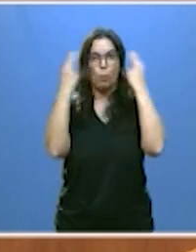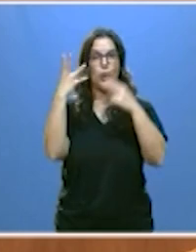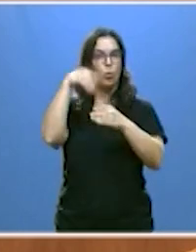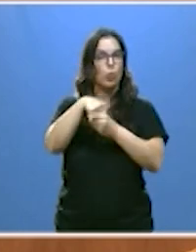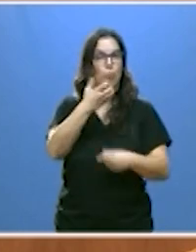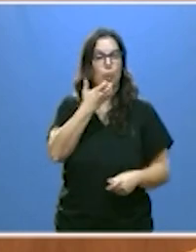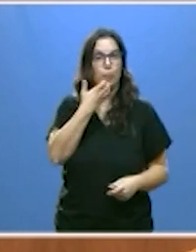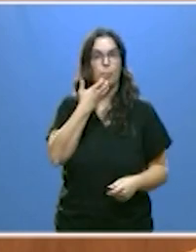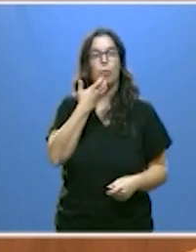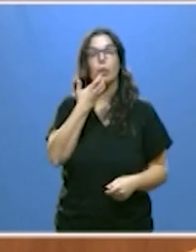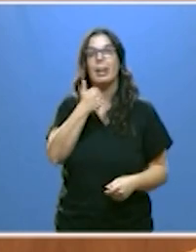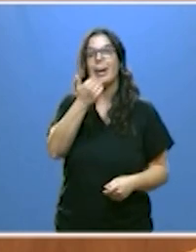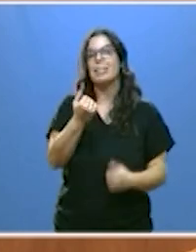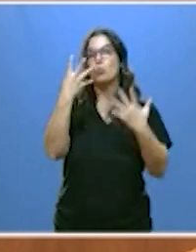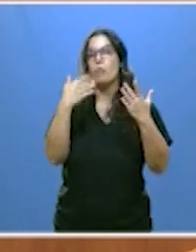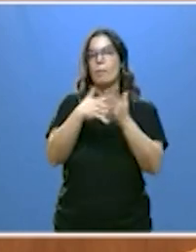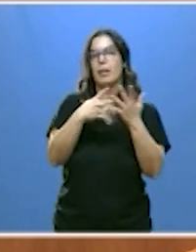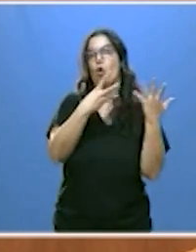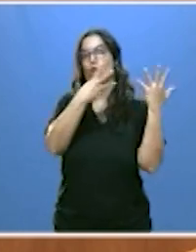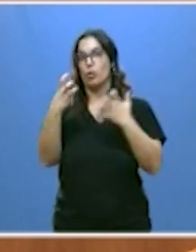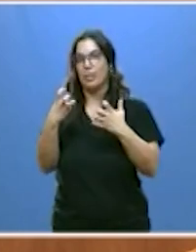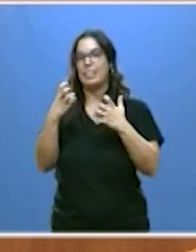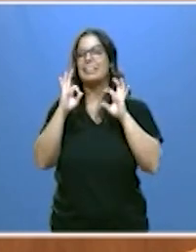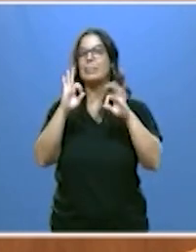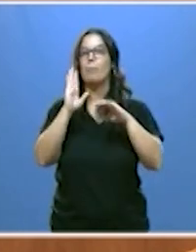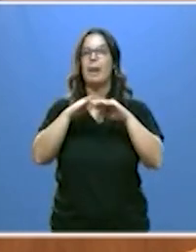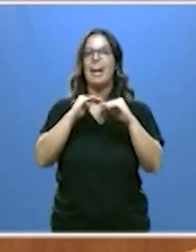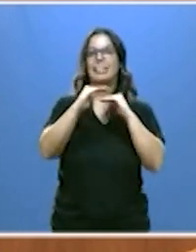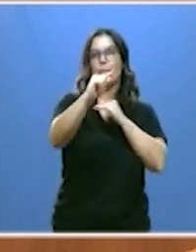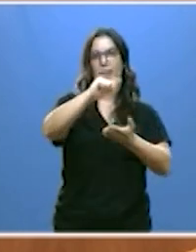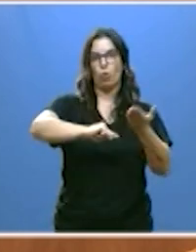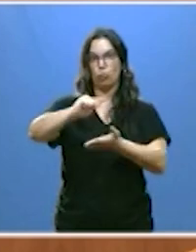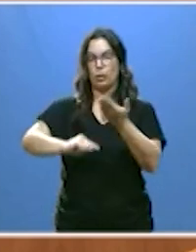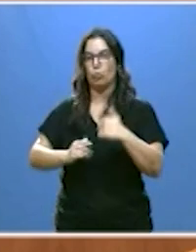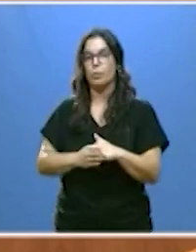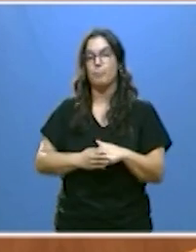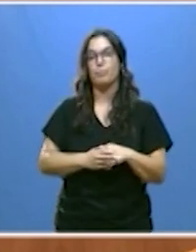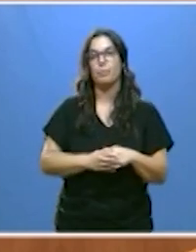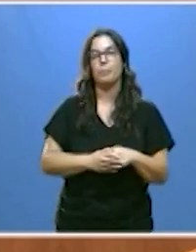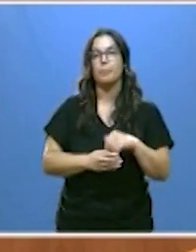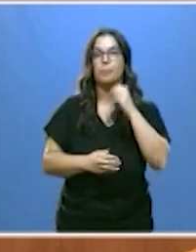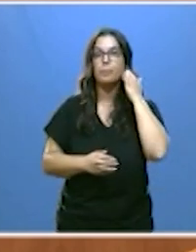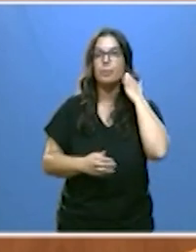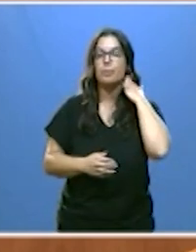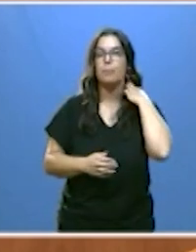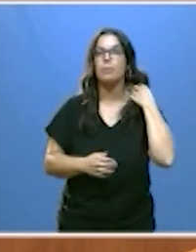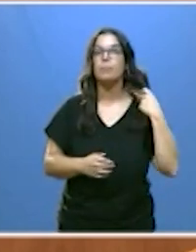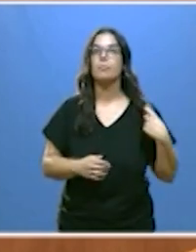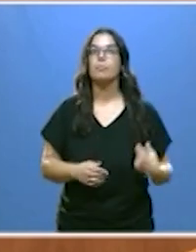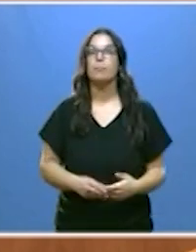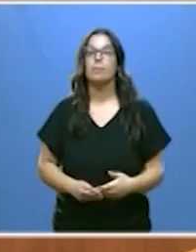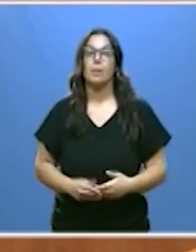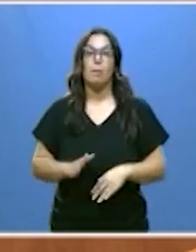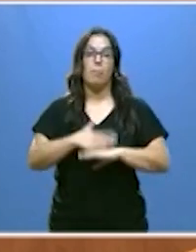las casi 9.800 de estabilización con más cercanía para aprobar